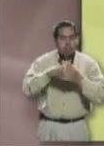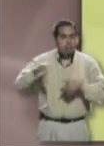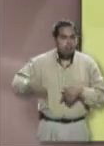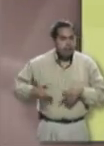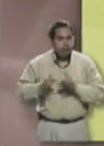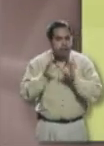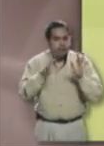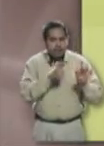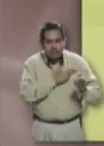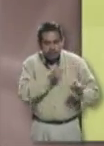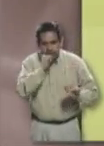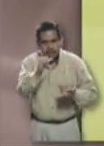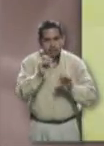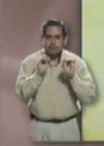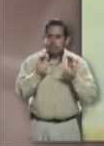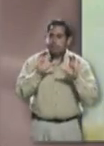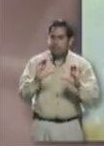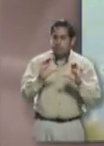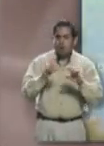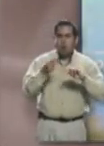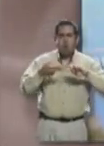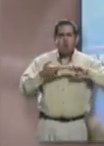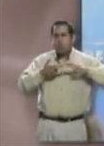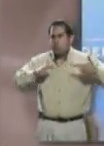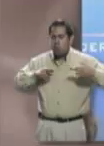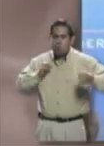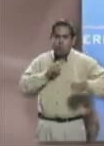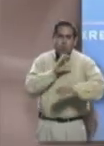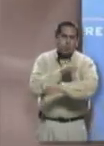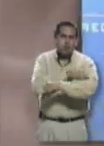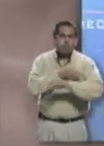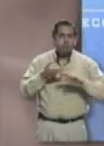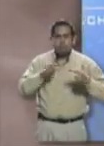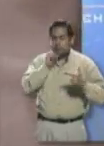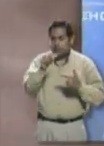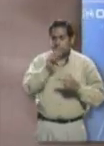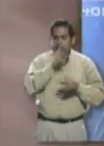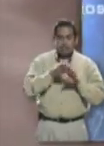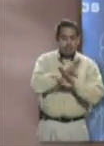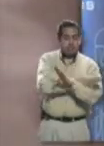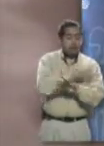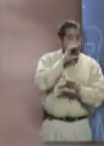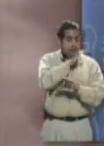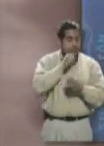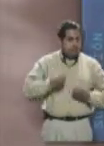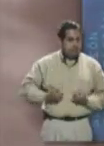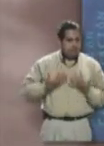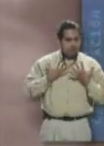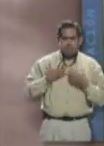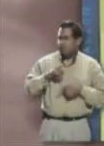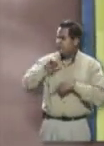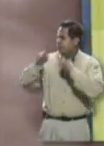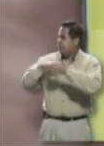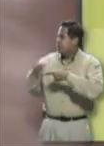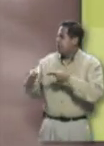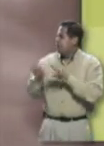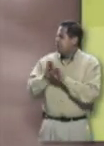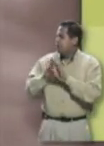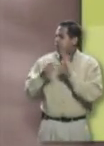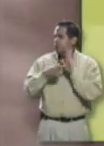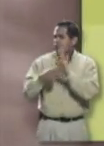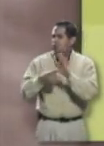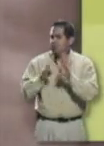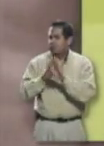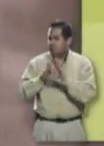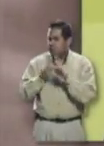a lastimarse o tener un estirón muscular. De calientan. después, ¿qué te enseñan en cómo